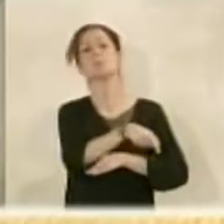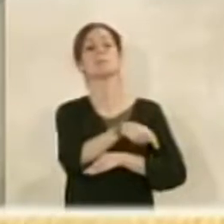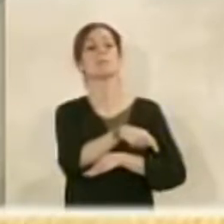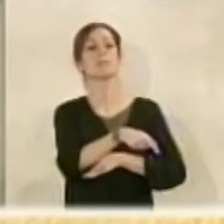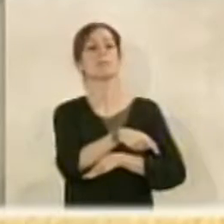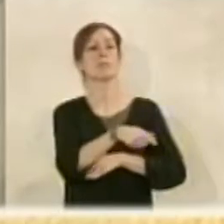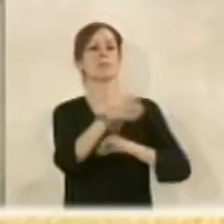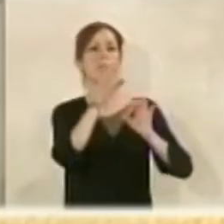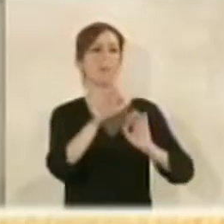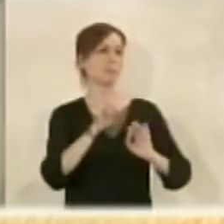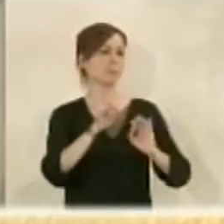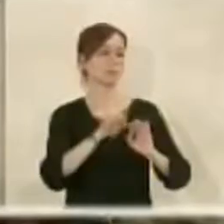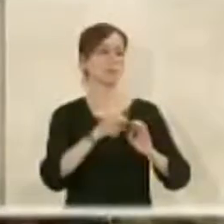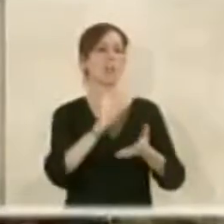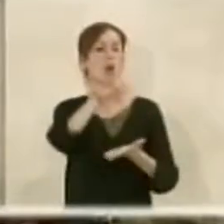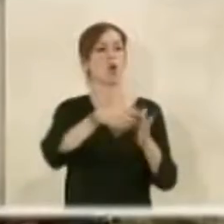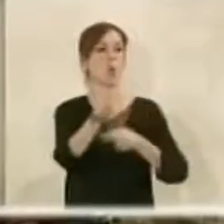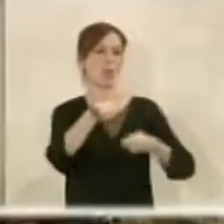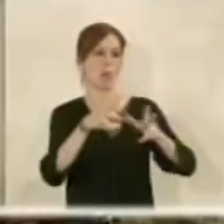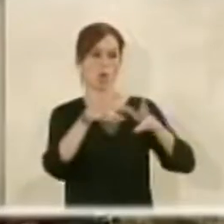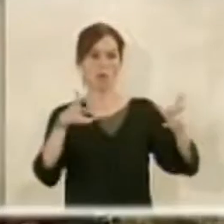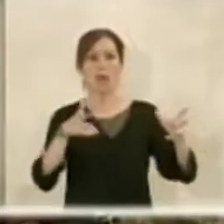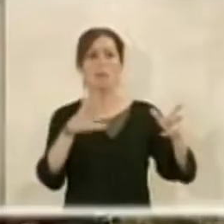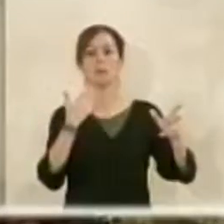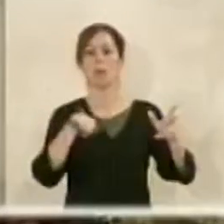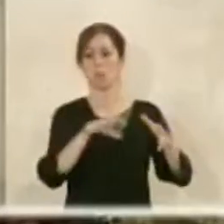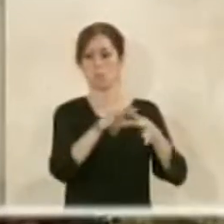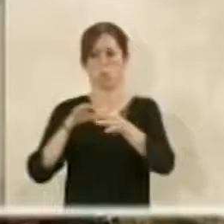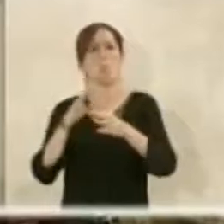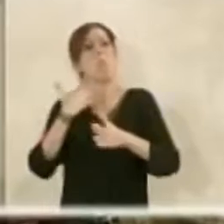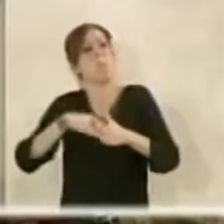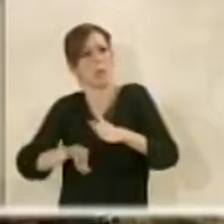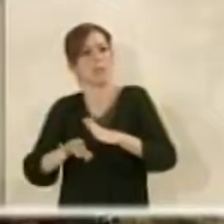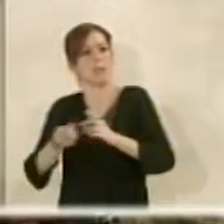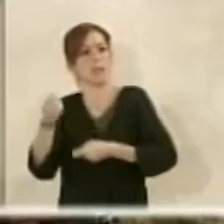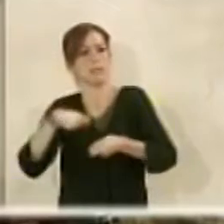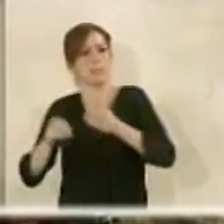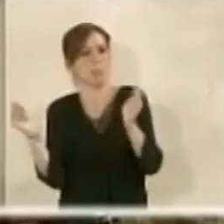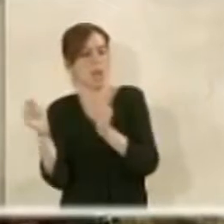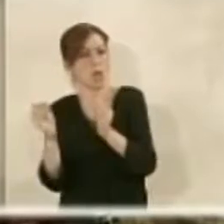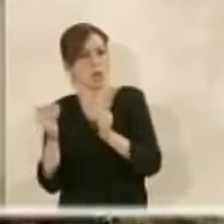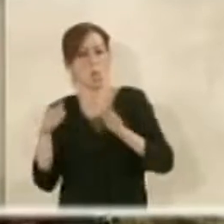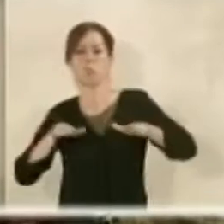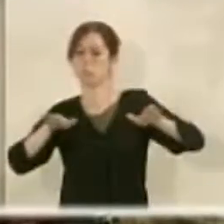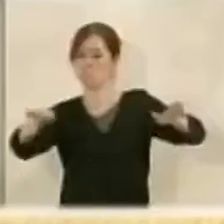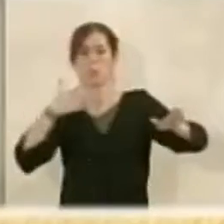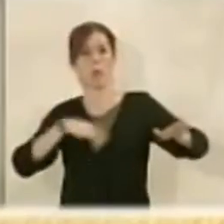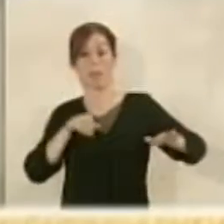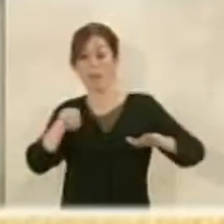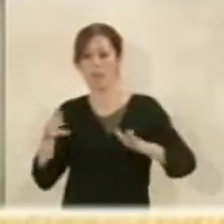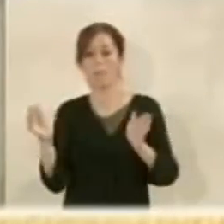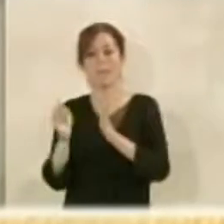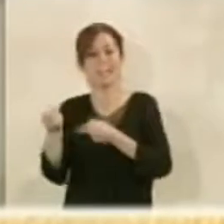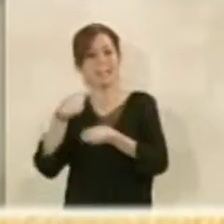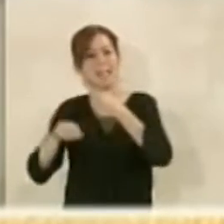eso en la implantación de los grandes comercios perfectamente compatible con el desarrollo comercial del minorista el cual tiene que